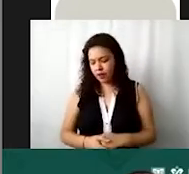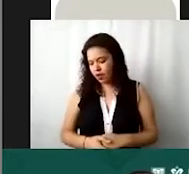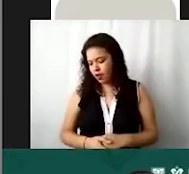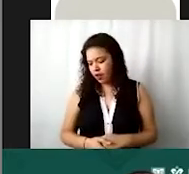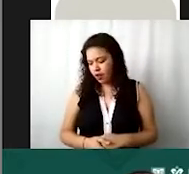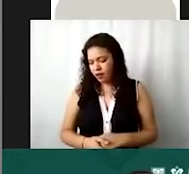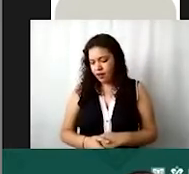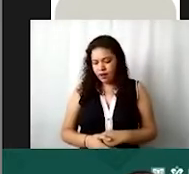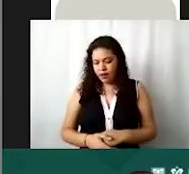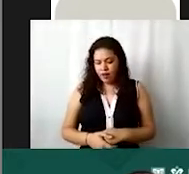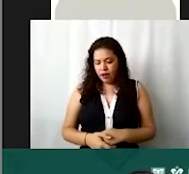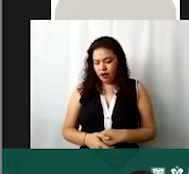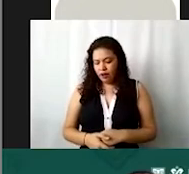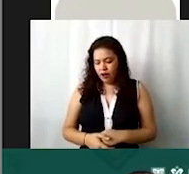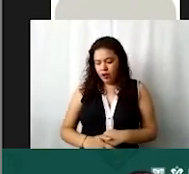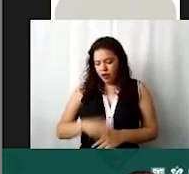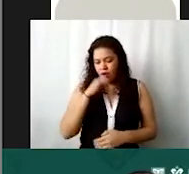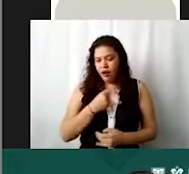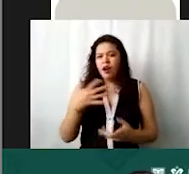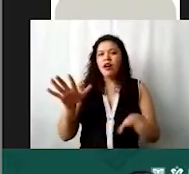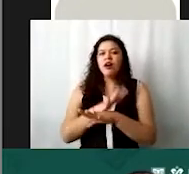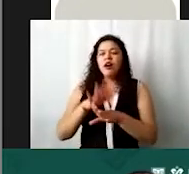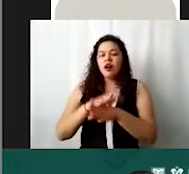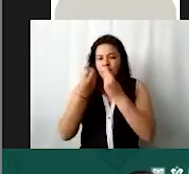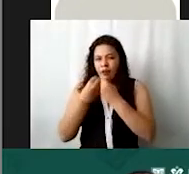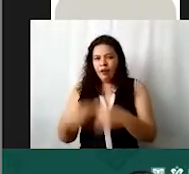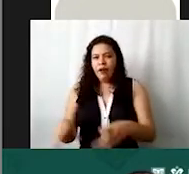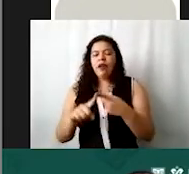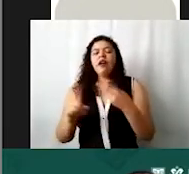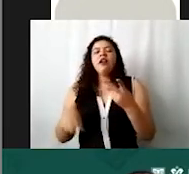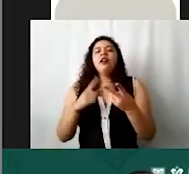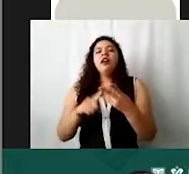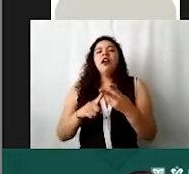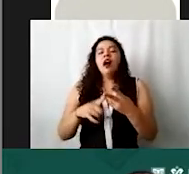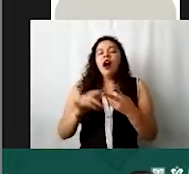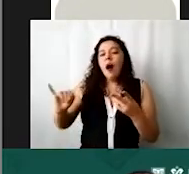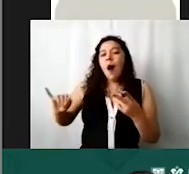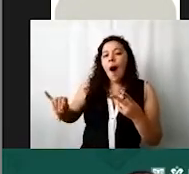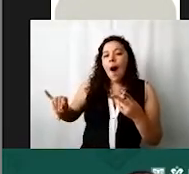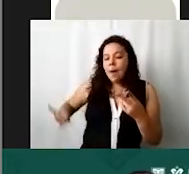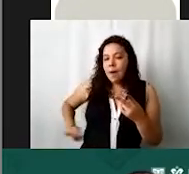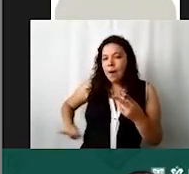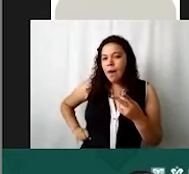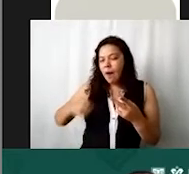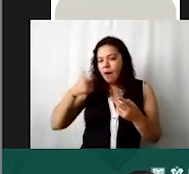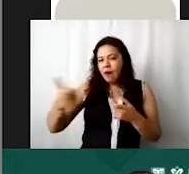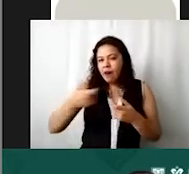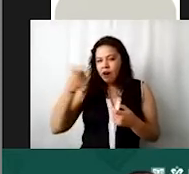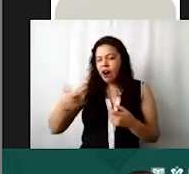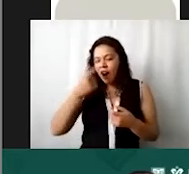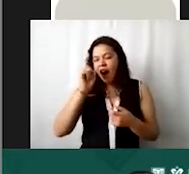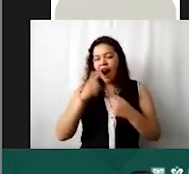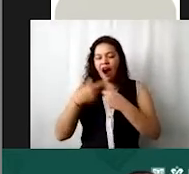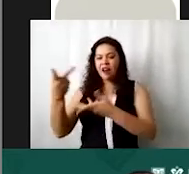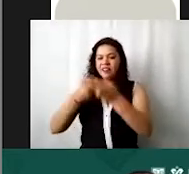pueden ver aquí también pueden meter pérdida cambiaria si ustedes tienen ese gasto o intereses que estuvieran pagando de algún préstamo que les hayan hecho